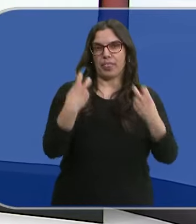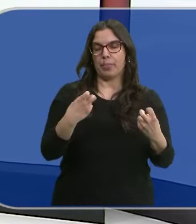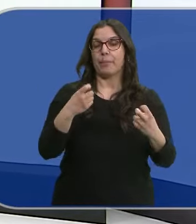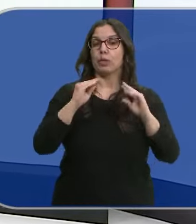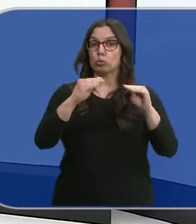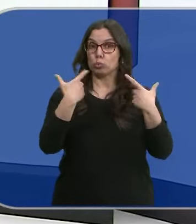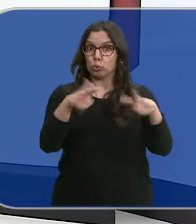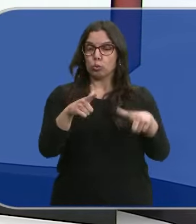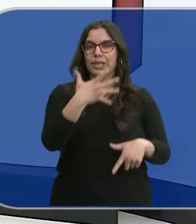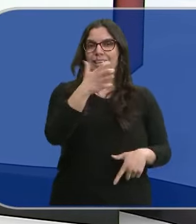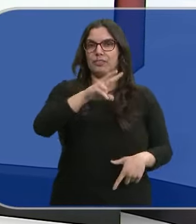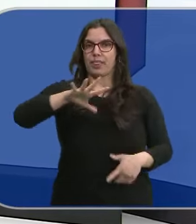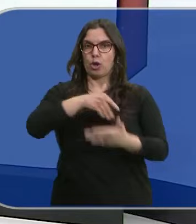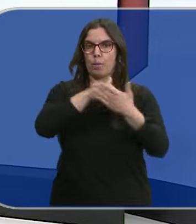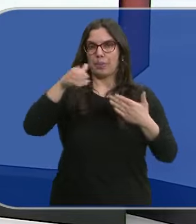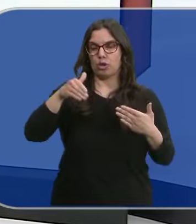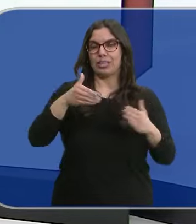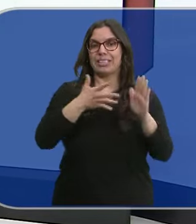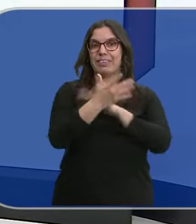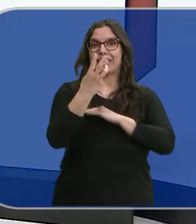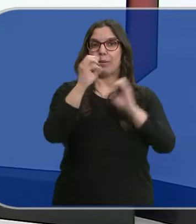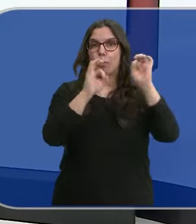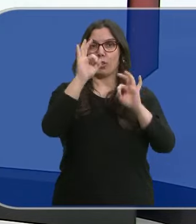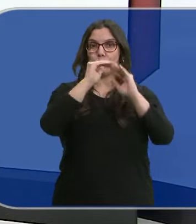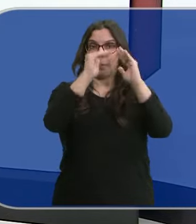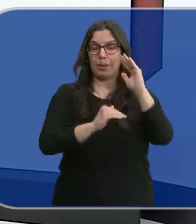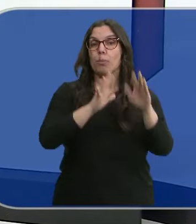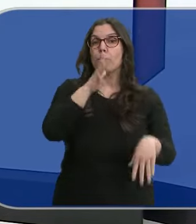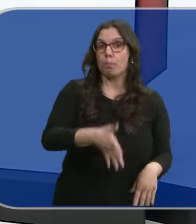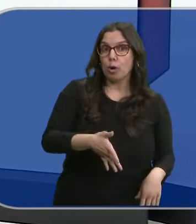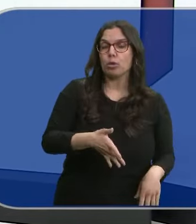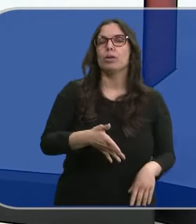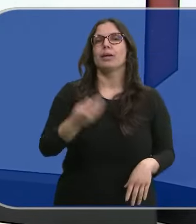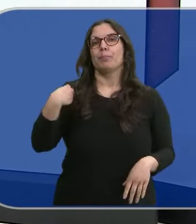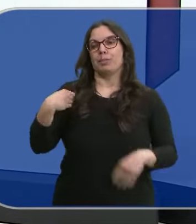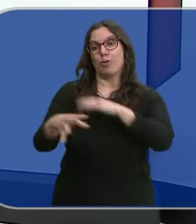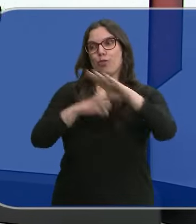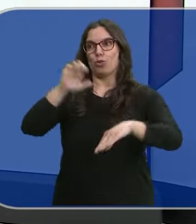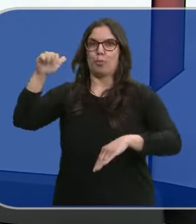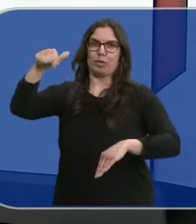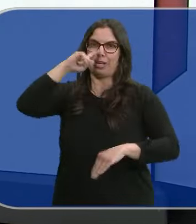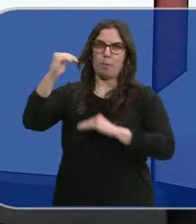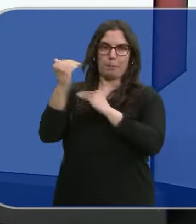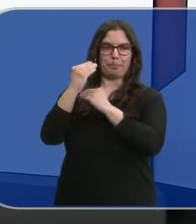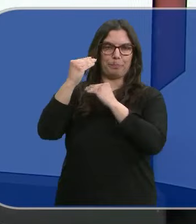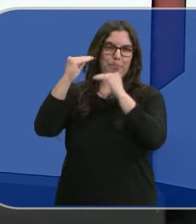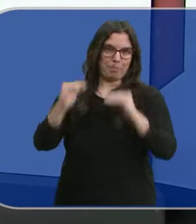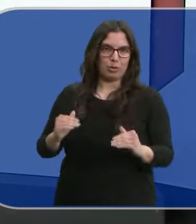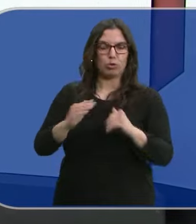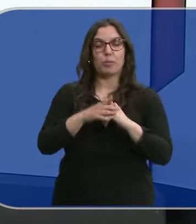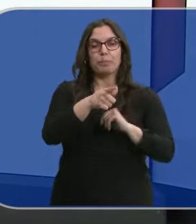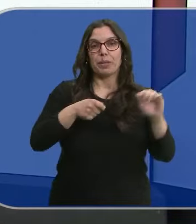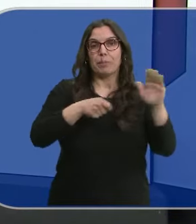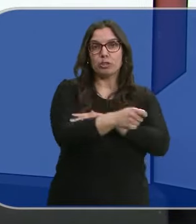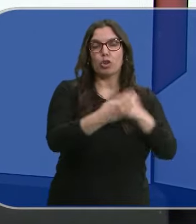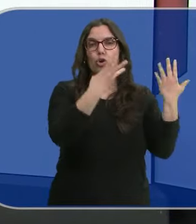Contará con 525 millones, un 3% menos, pero la reducción por la reducción de la llegada de fondos europeos. A Inversión destinará